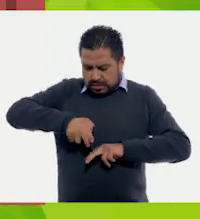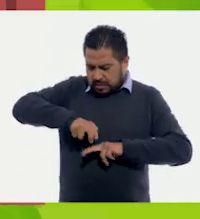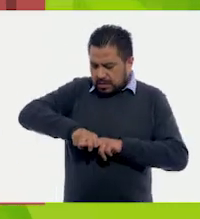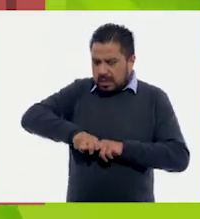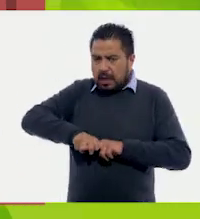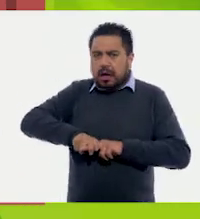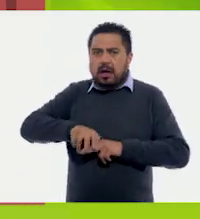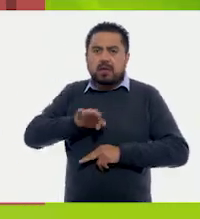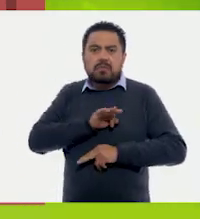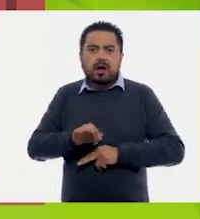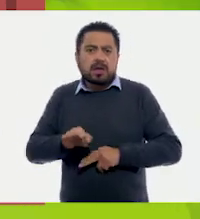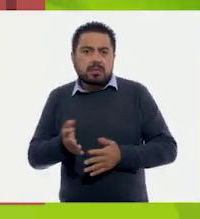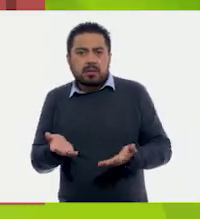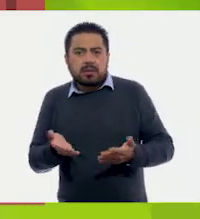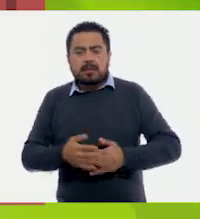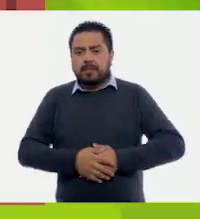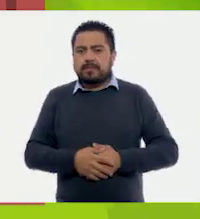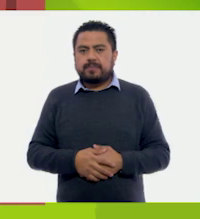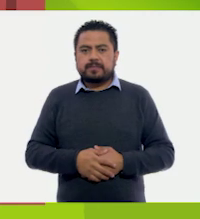sentarse.